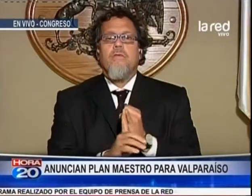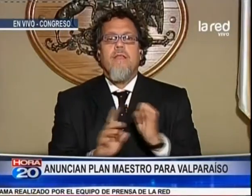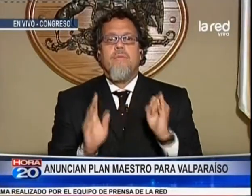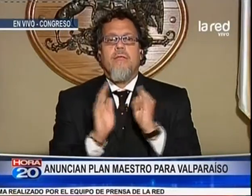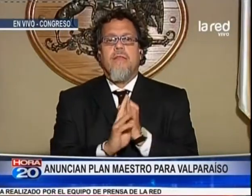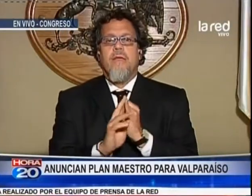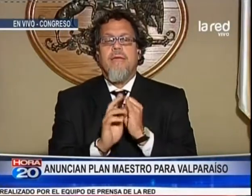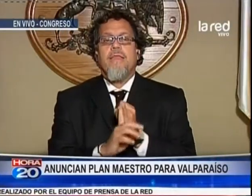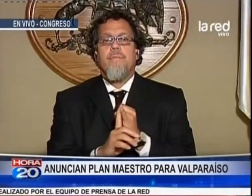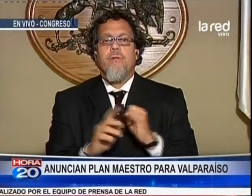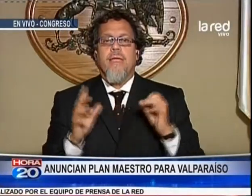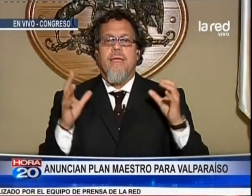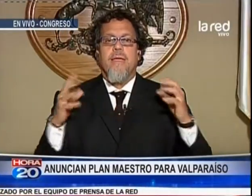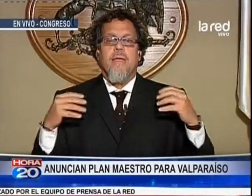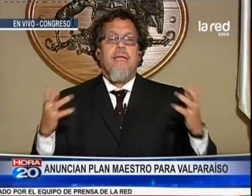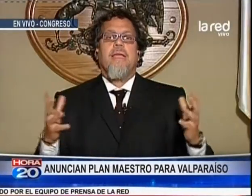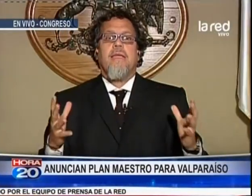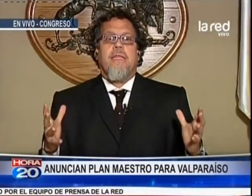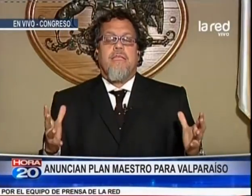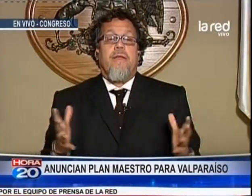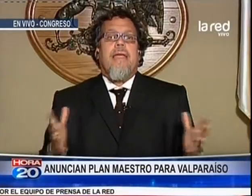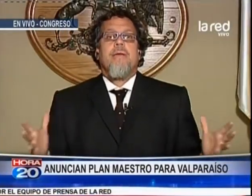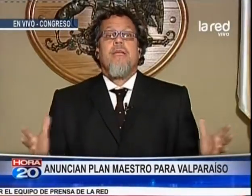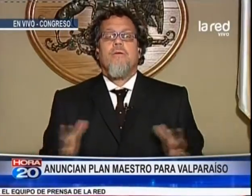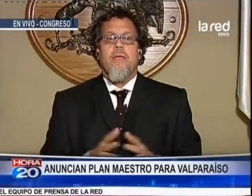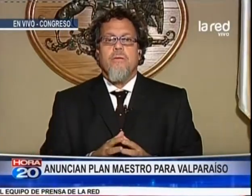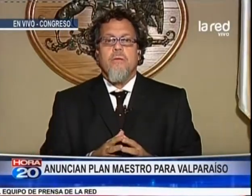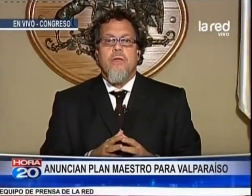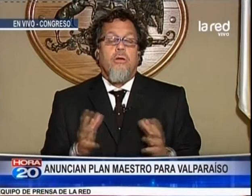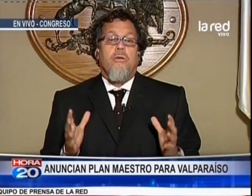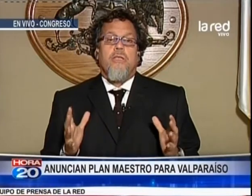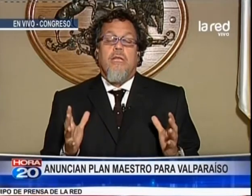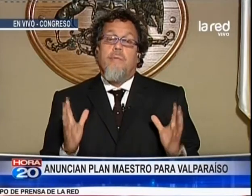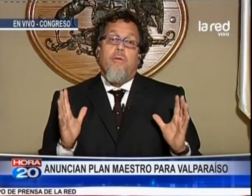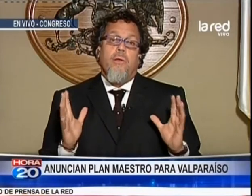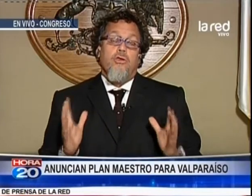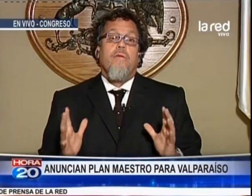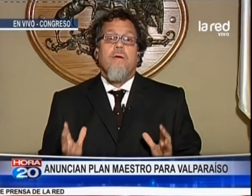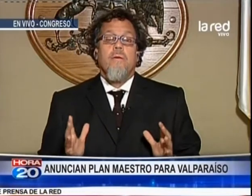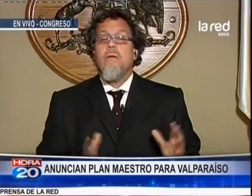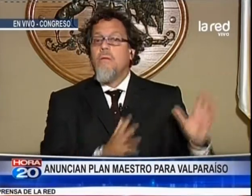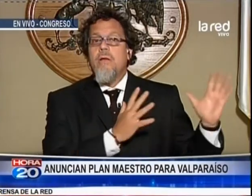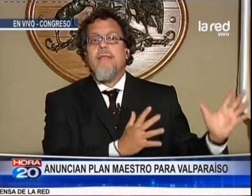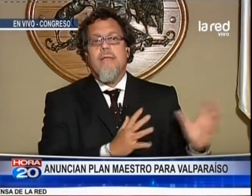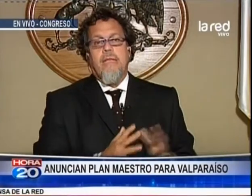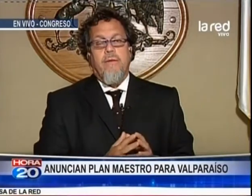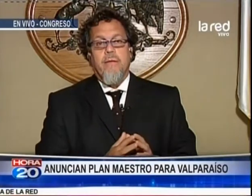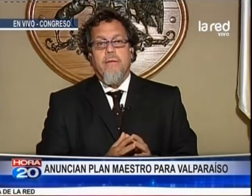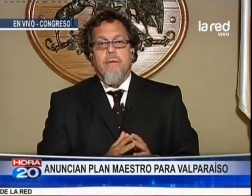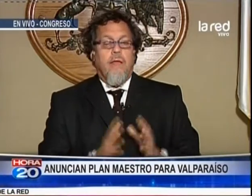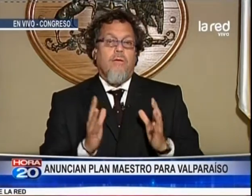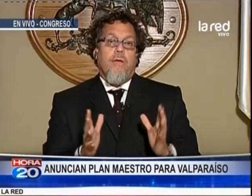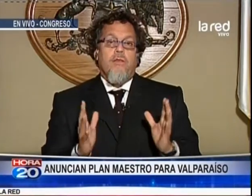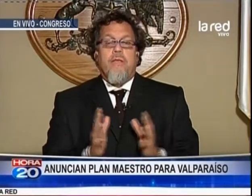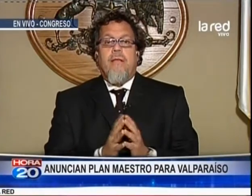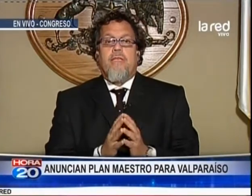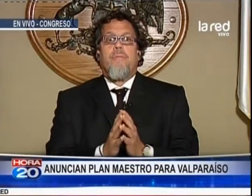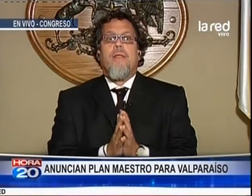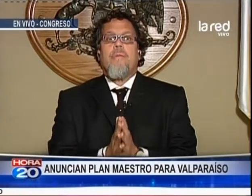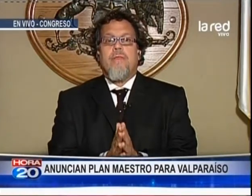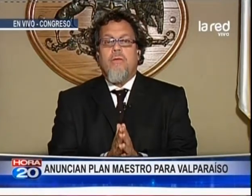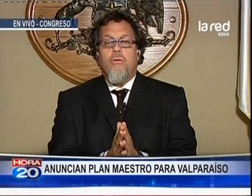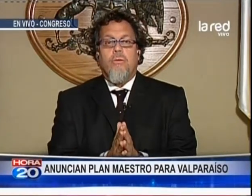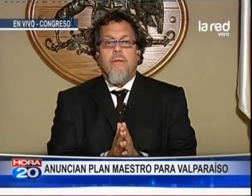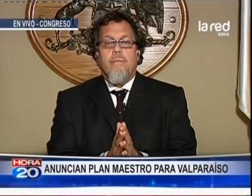es que esto es bien importante, Beatriz, porque la gente quiere saber qué va pasar con ello. Y yo quiero decir que por lo menos yo veo una alternativa. El gobierno